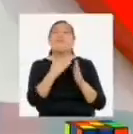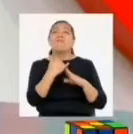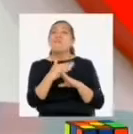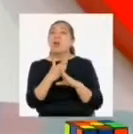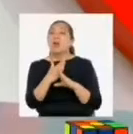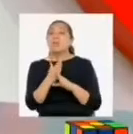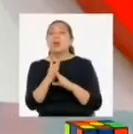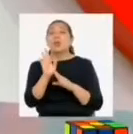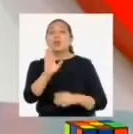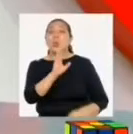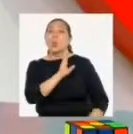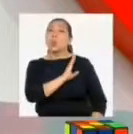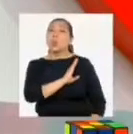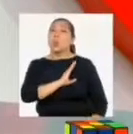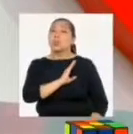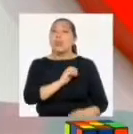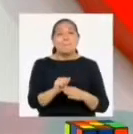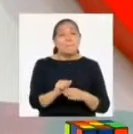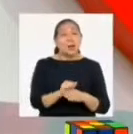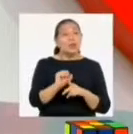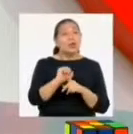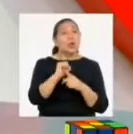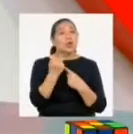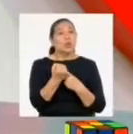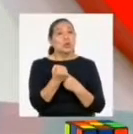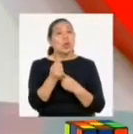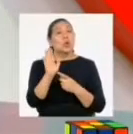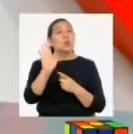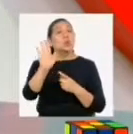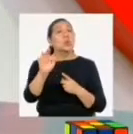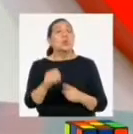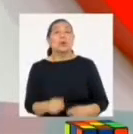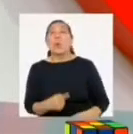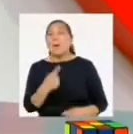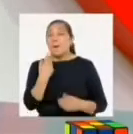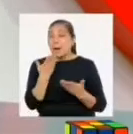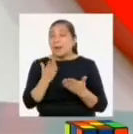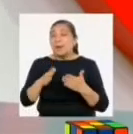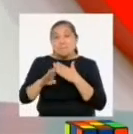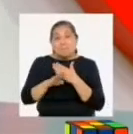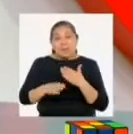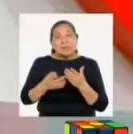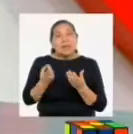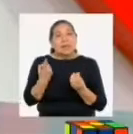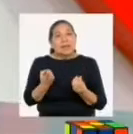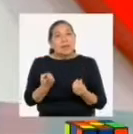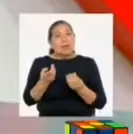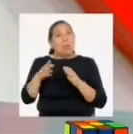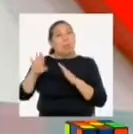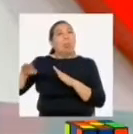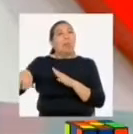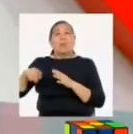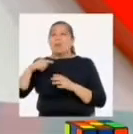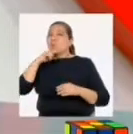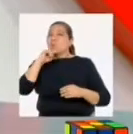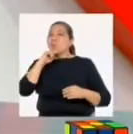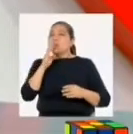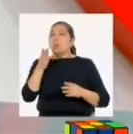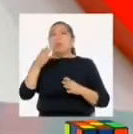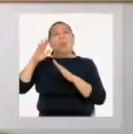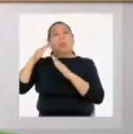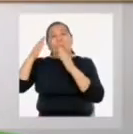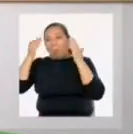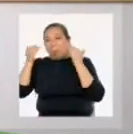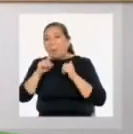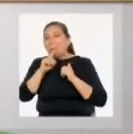estereotipados de comportamientos, prácticas sociales y culturales basadas en conceptos de inferioridad y